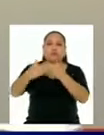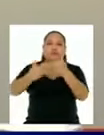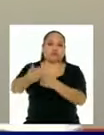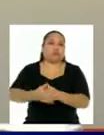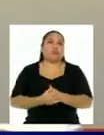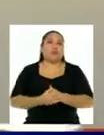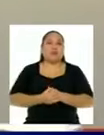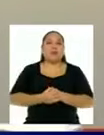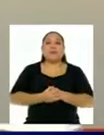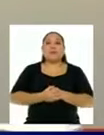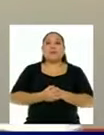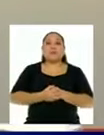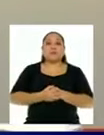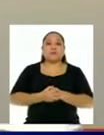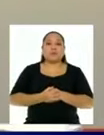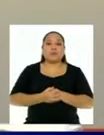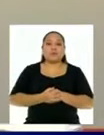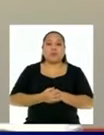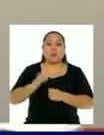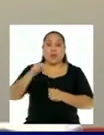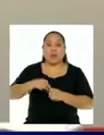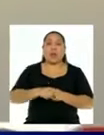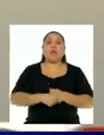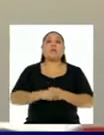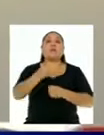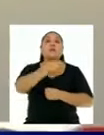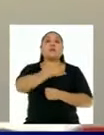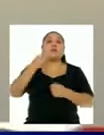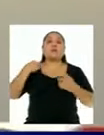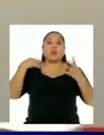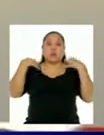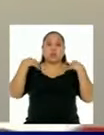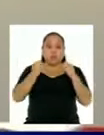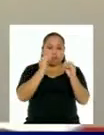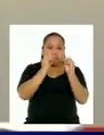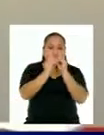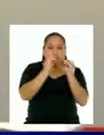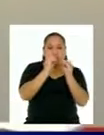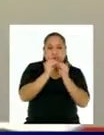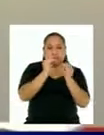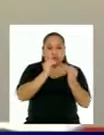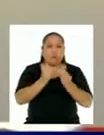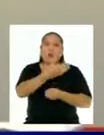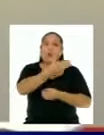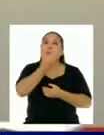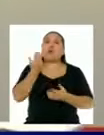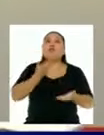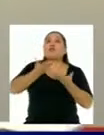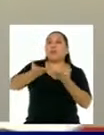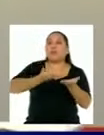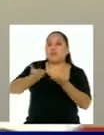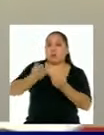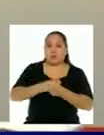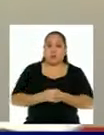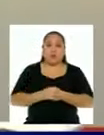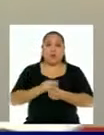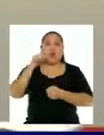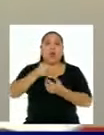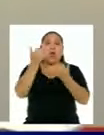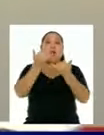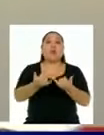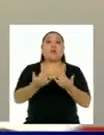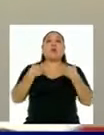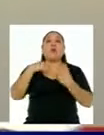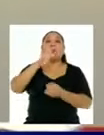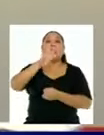vacunas contra el coronavirus. El MinSA ha ido adaptándose a la demanda para brindar un mejor servicio. En esta línea hoy se cuenta con 41